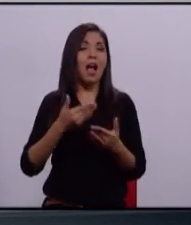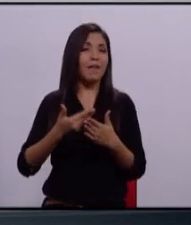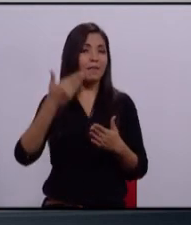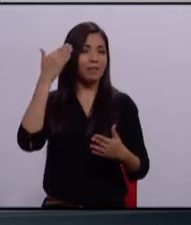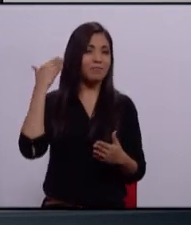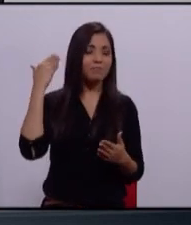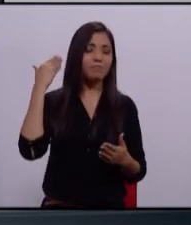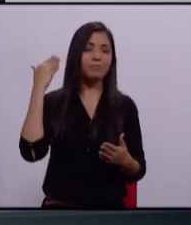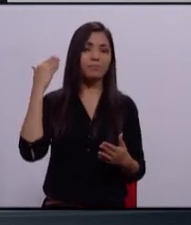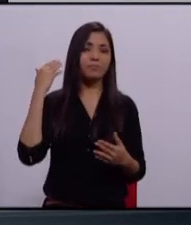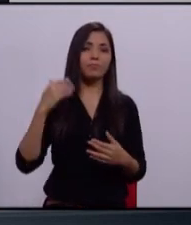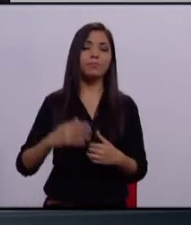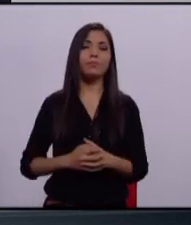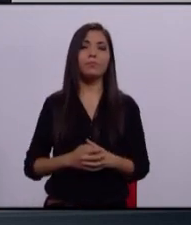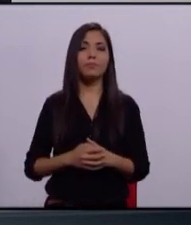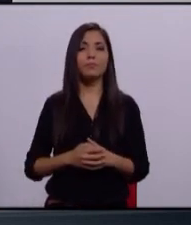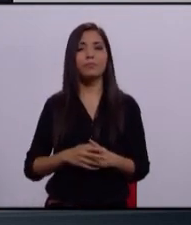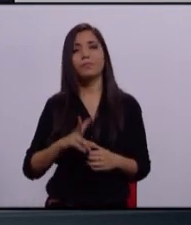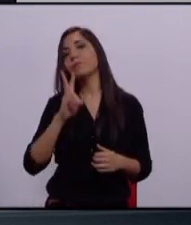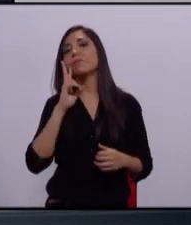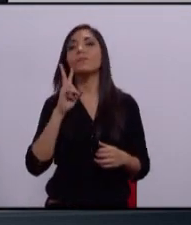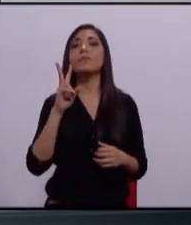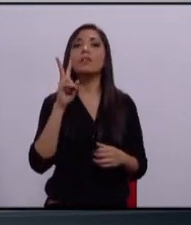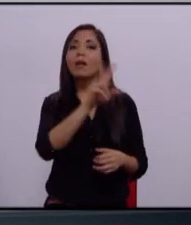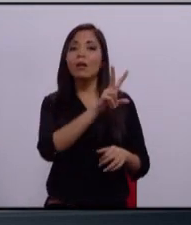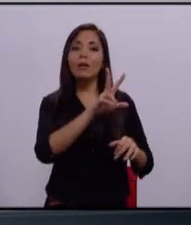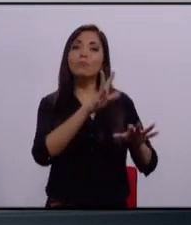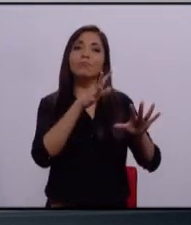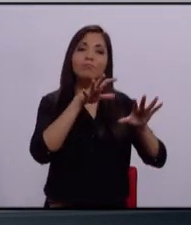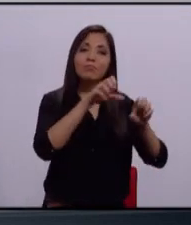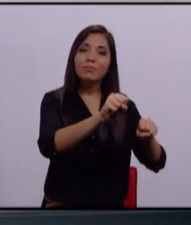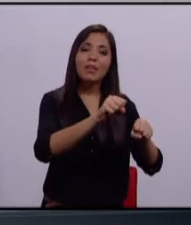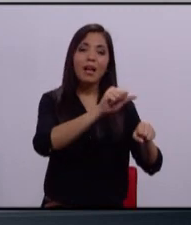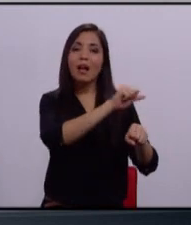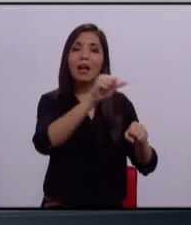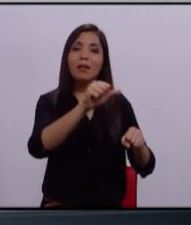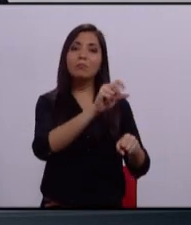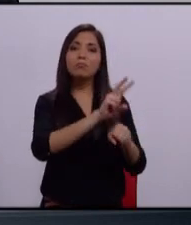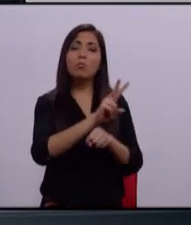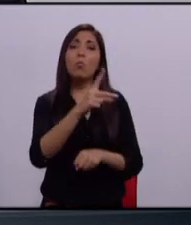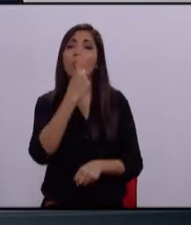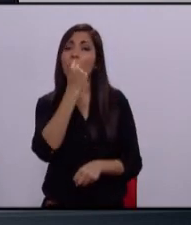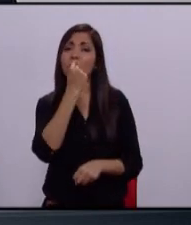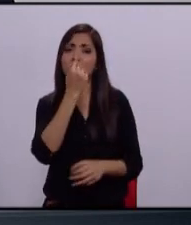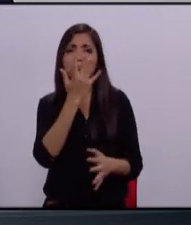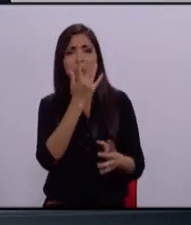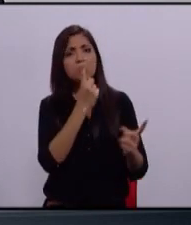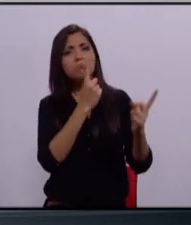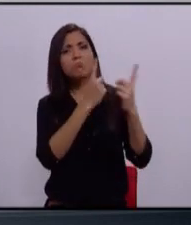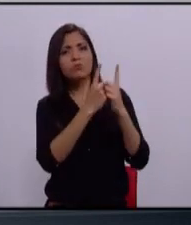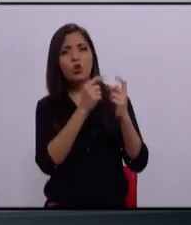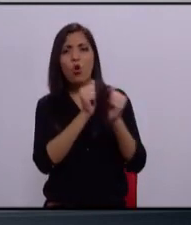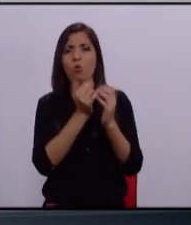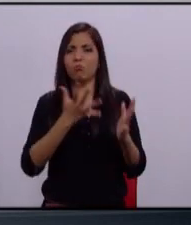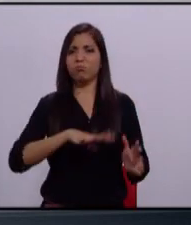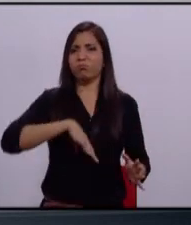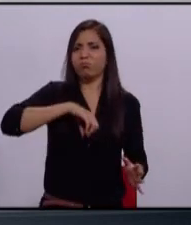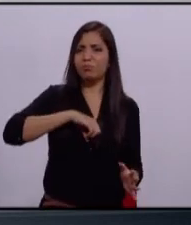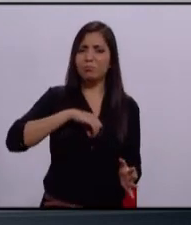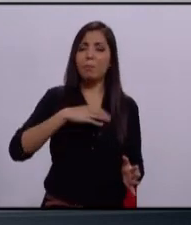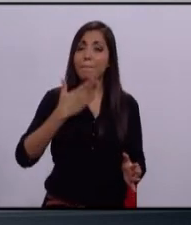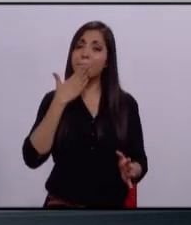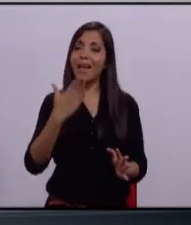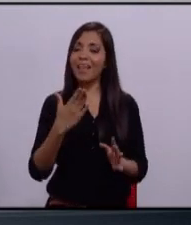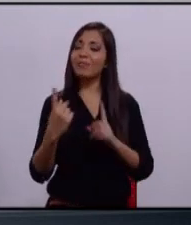paros, revisión a los automóviles. Policías que te encuentras con una prepotencia, no te